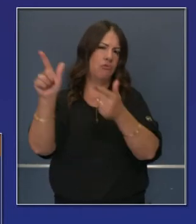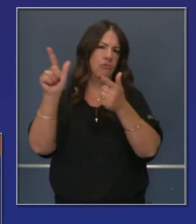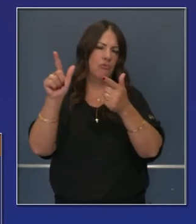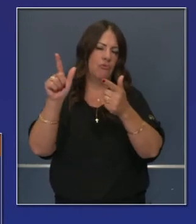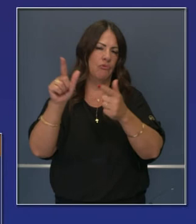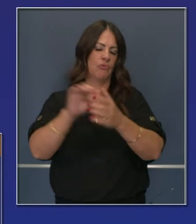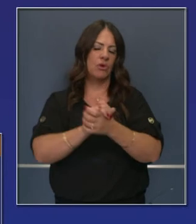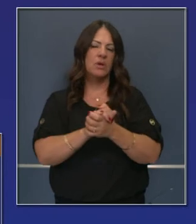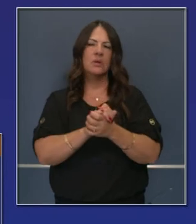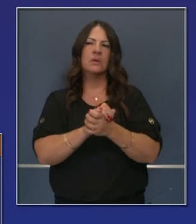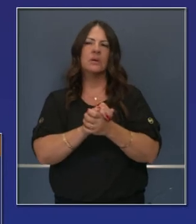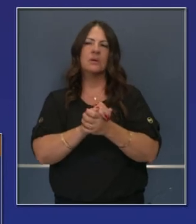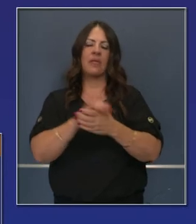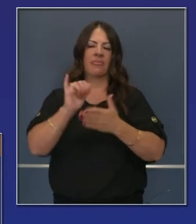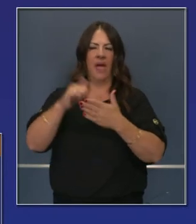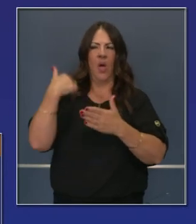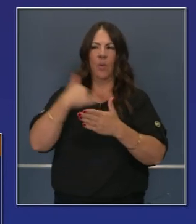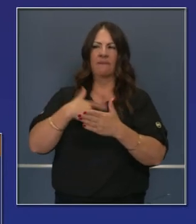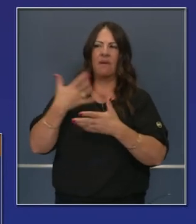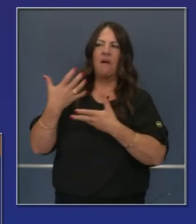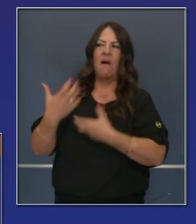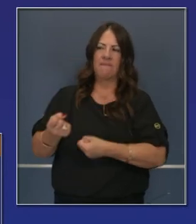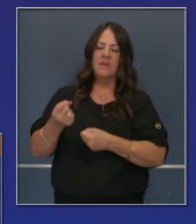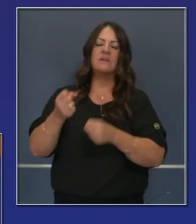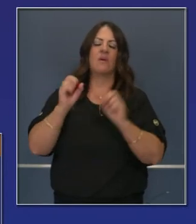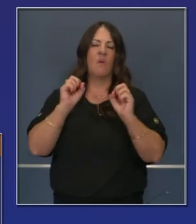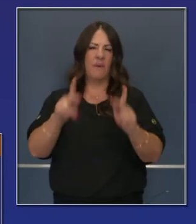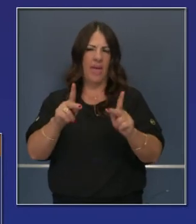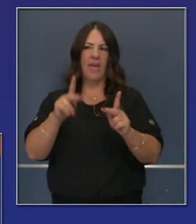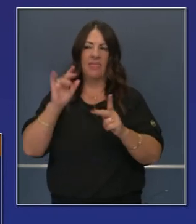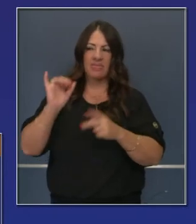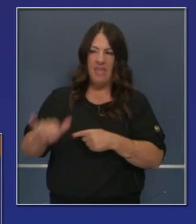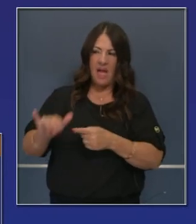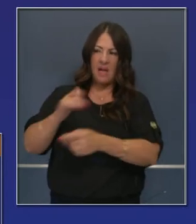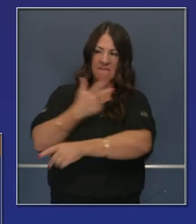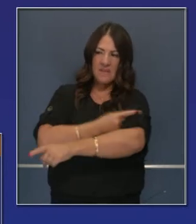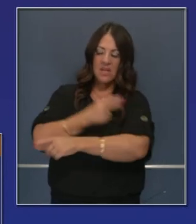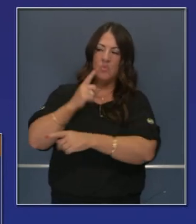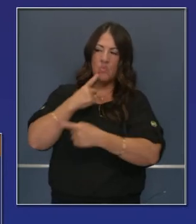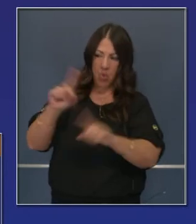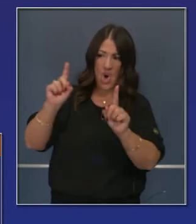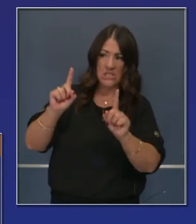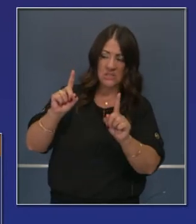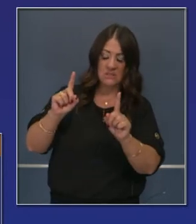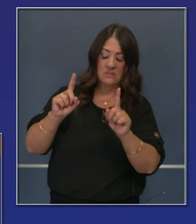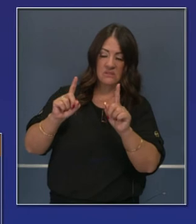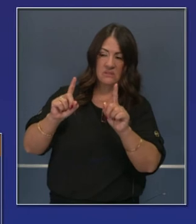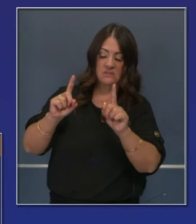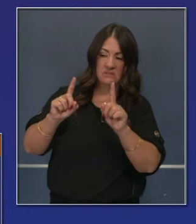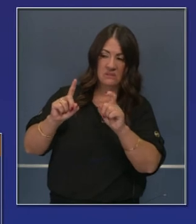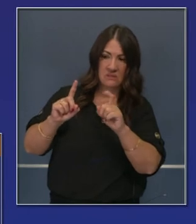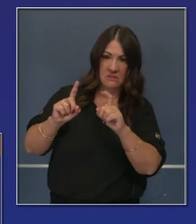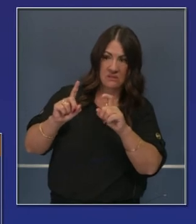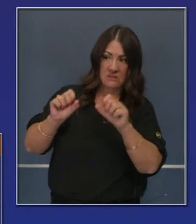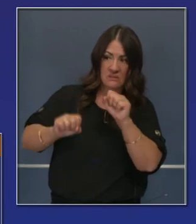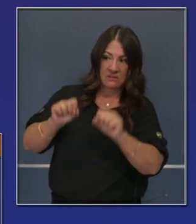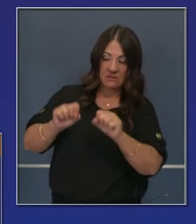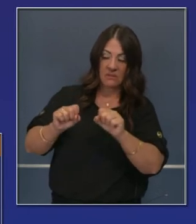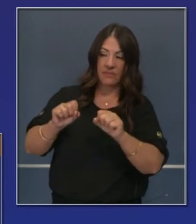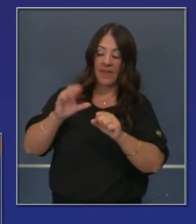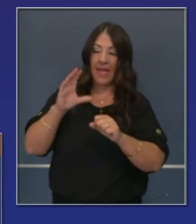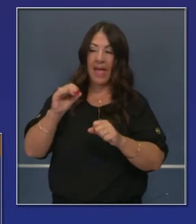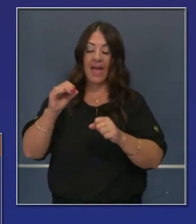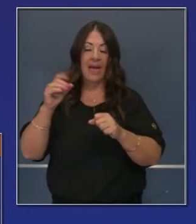estarán disponibles claramente de una manera que estaremos confiados de su confiabilidad y